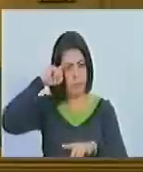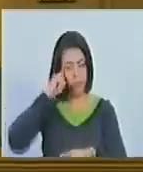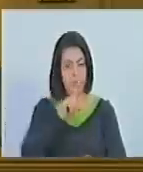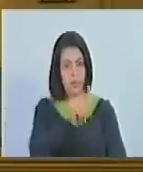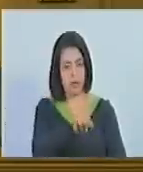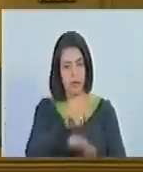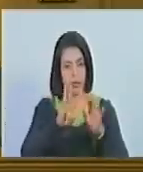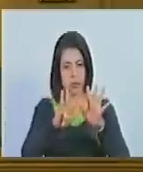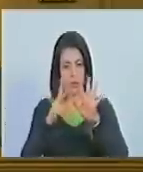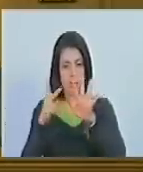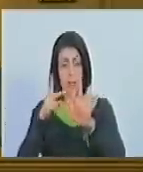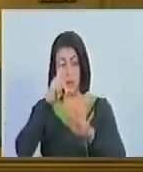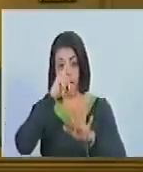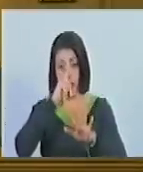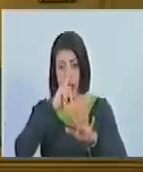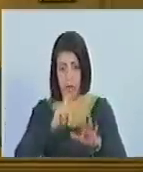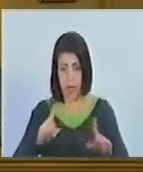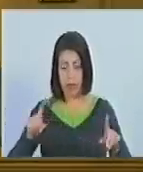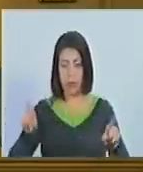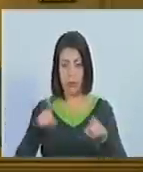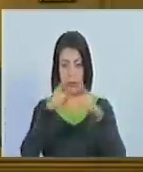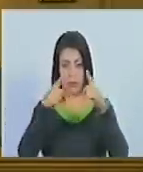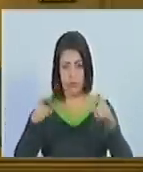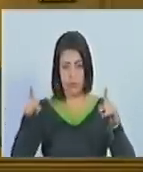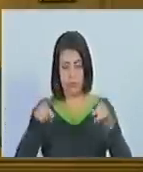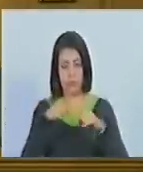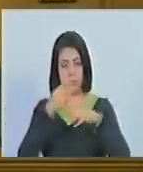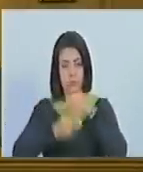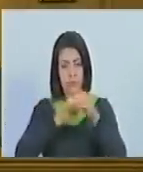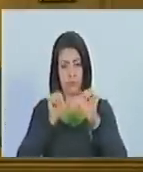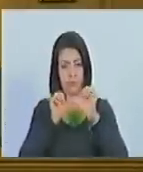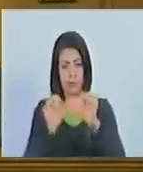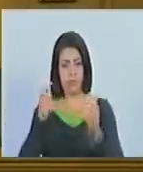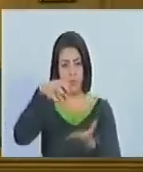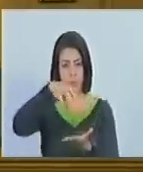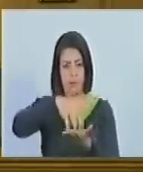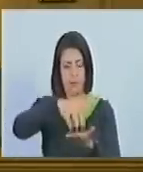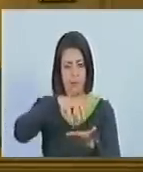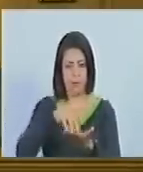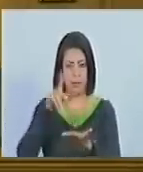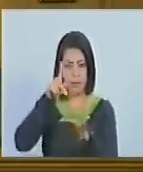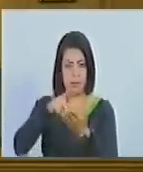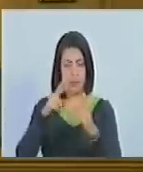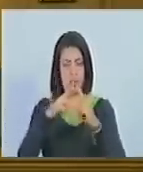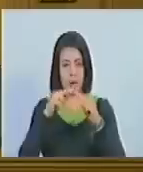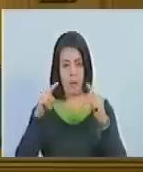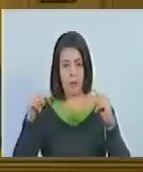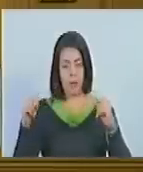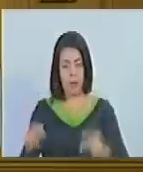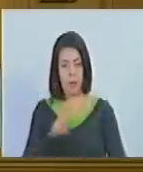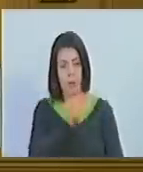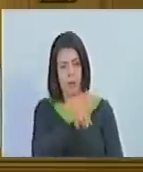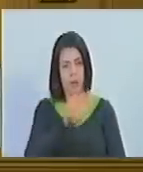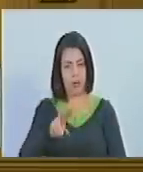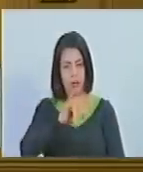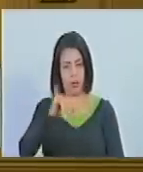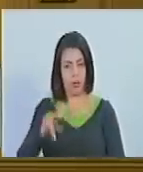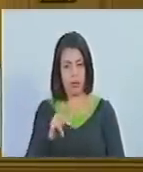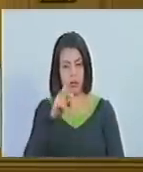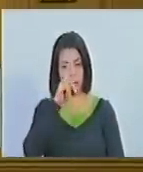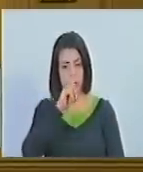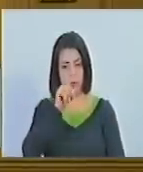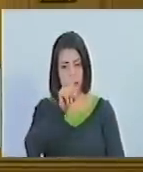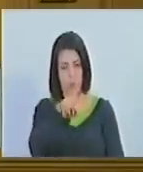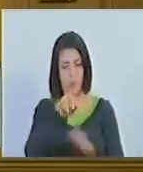197 aniversario de la instalación del Congreso Anfitriónico de Panamá el 22 de junio